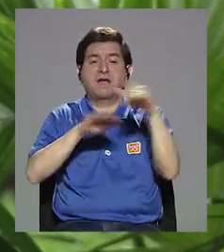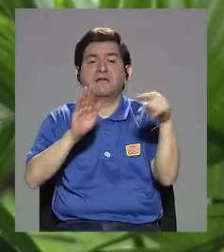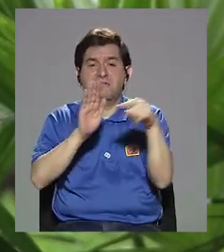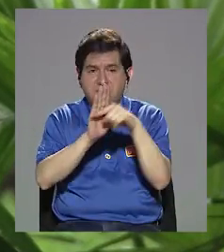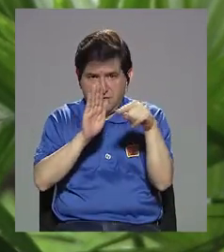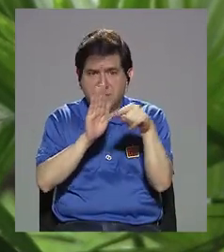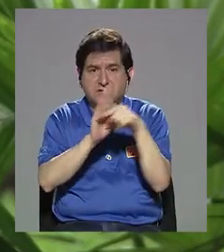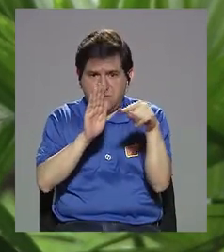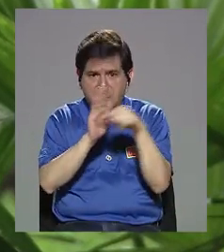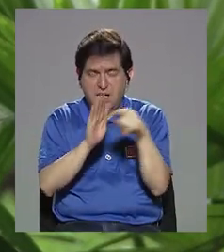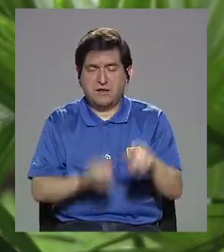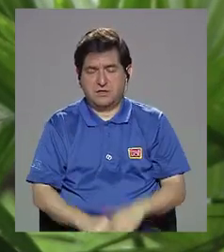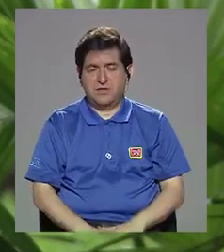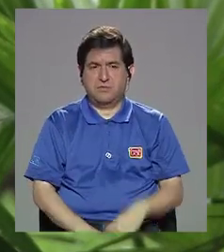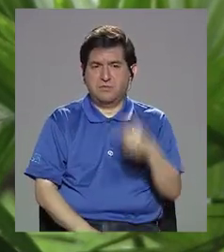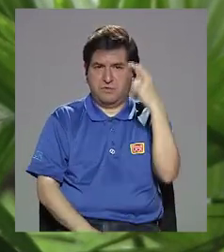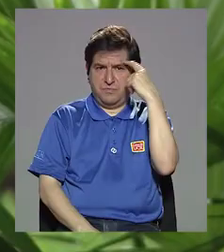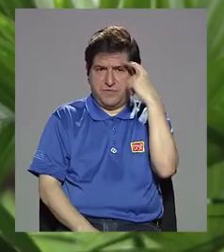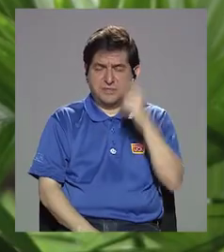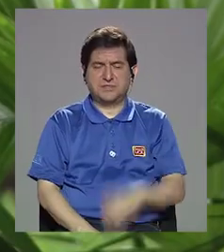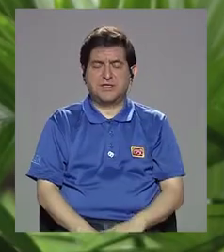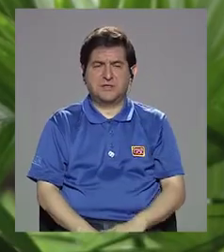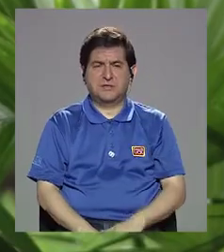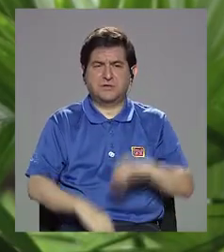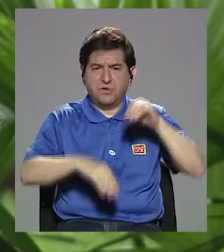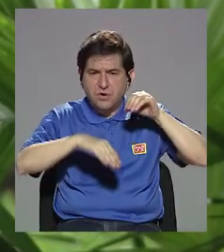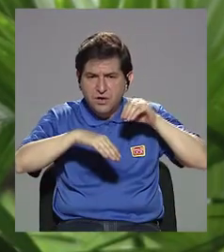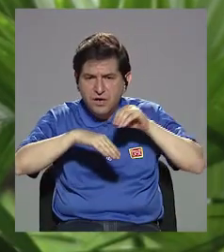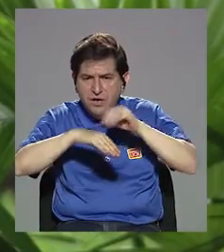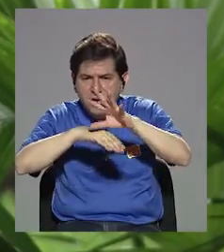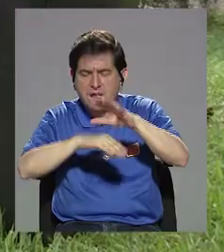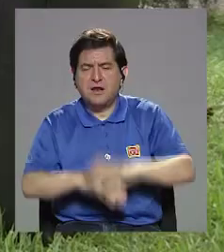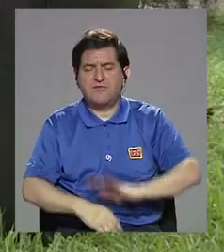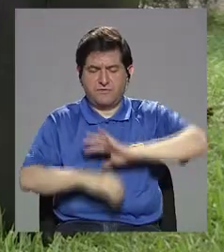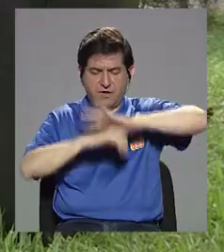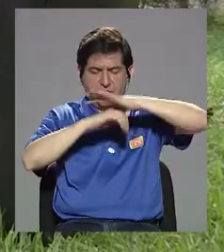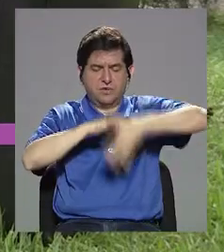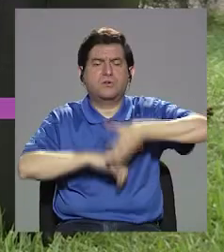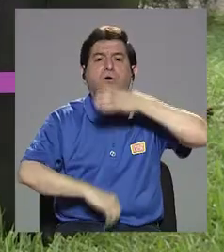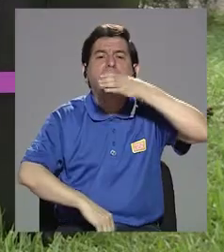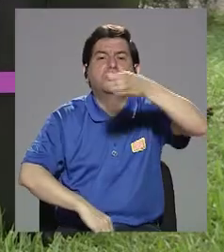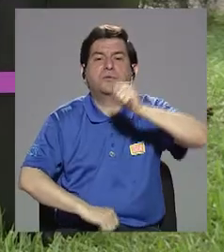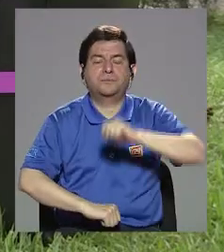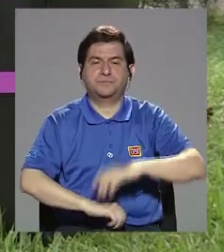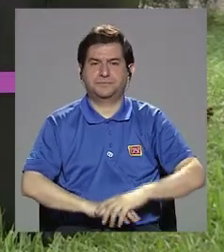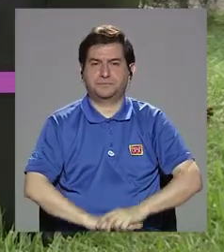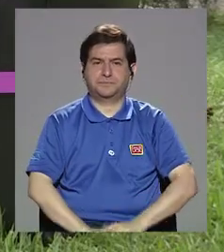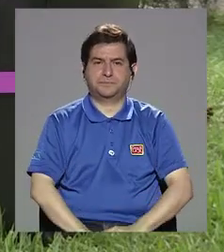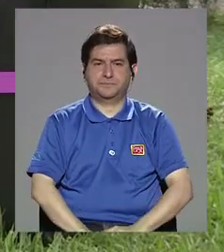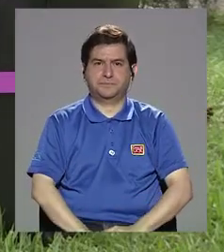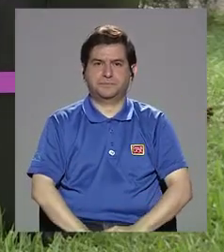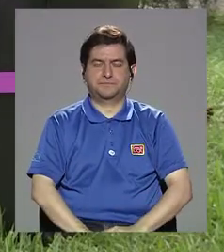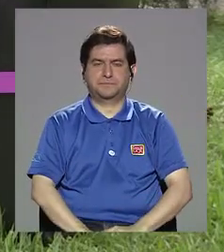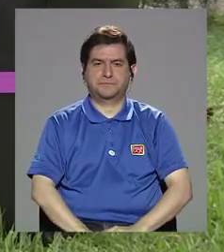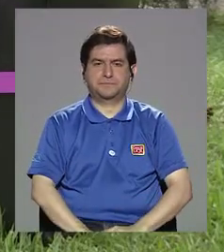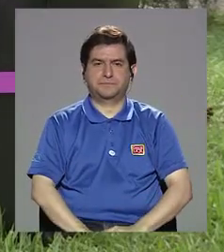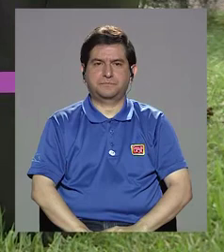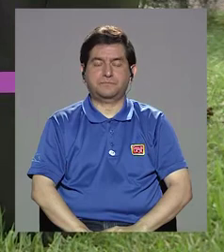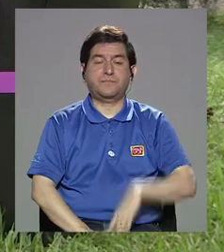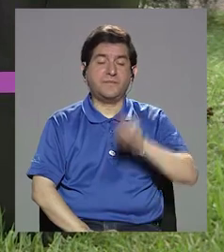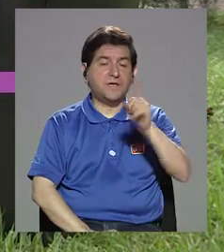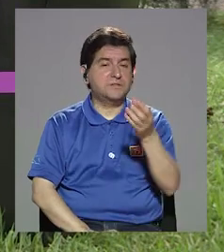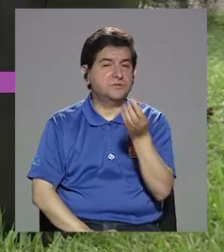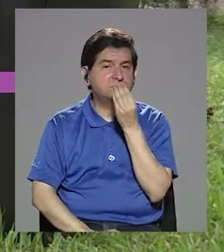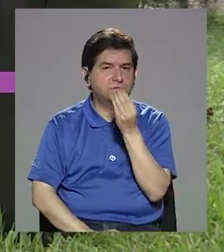el efecto de invernadero. Entonces, si hay un